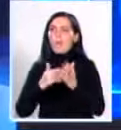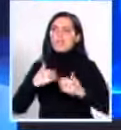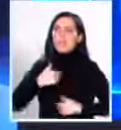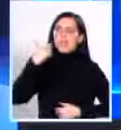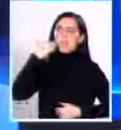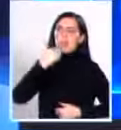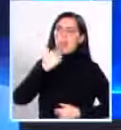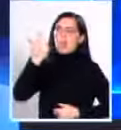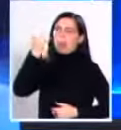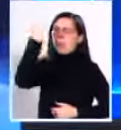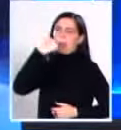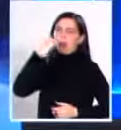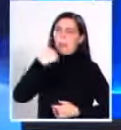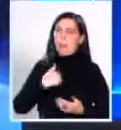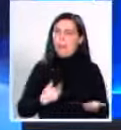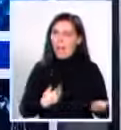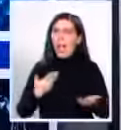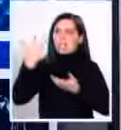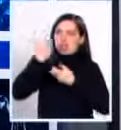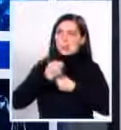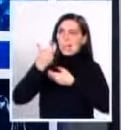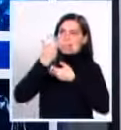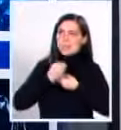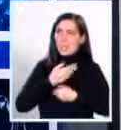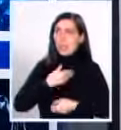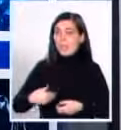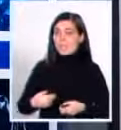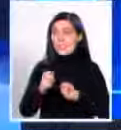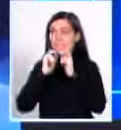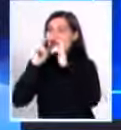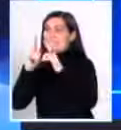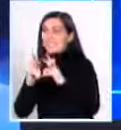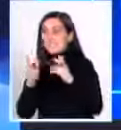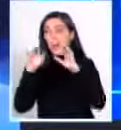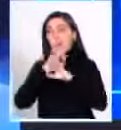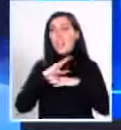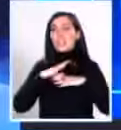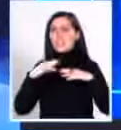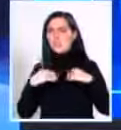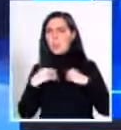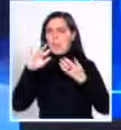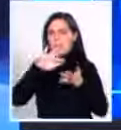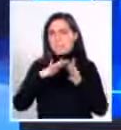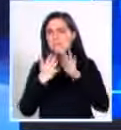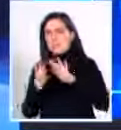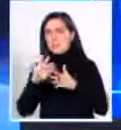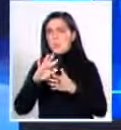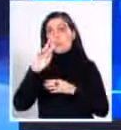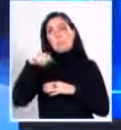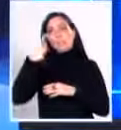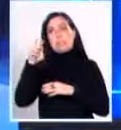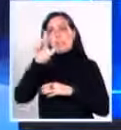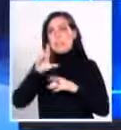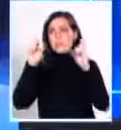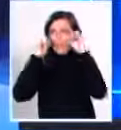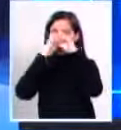sordos, sí. Le dan pelotas, ayudan. De modo que en la escuela me fue más o menos bien. En secundaria se empezó a